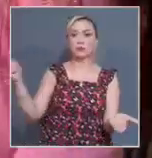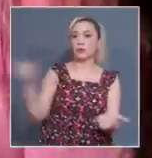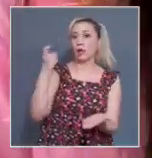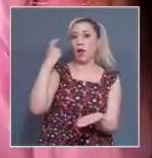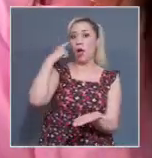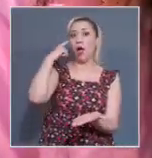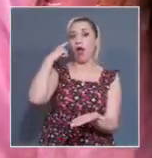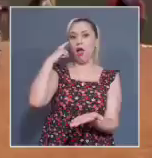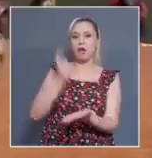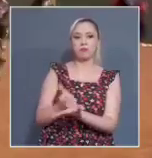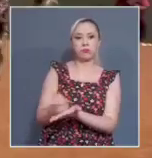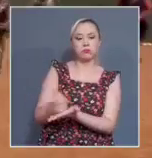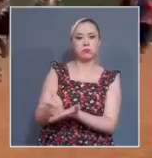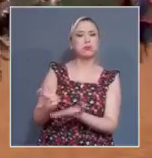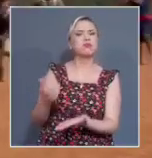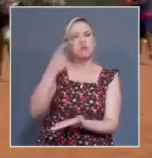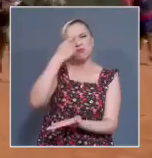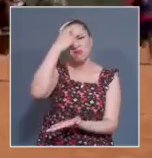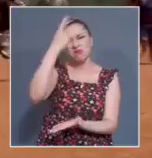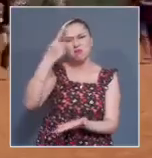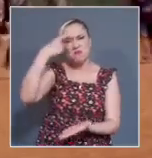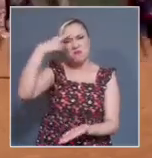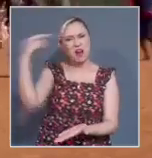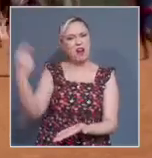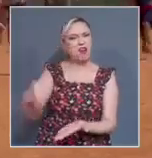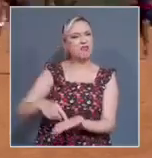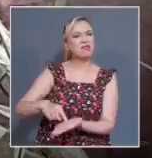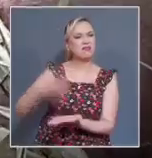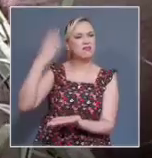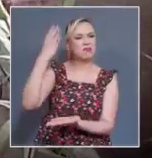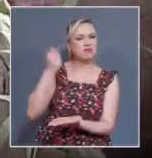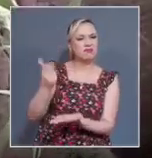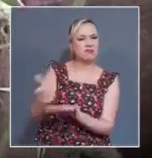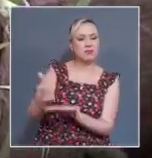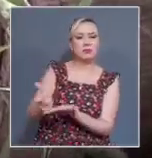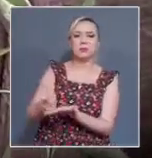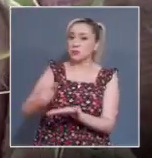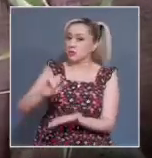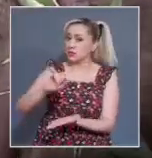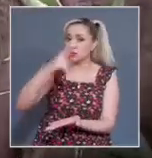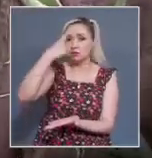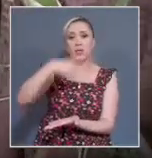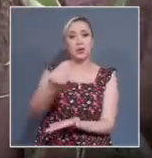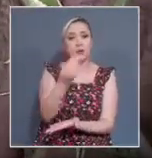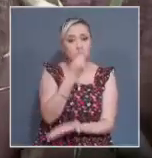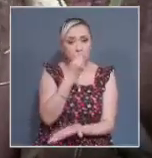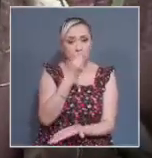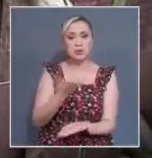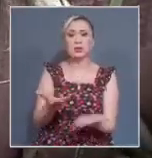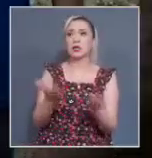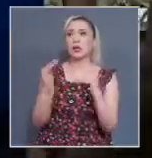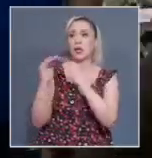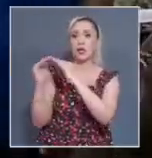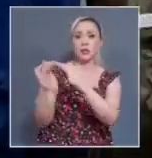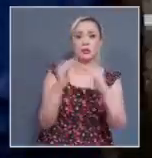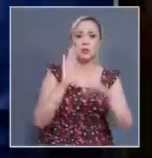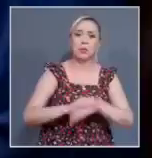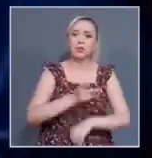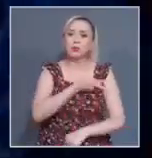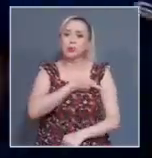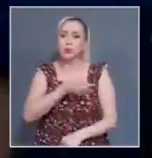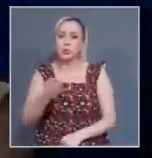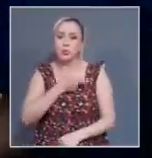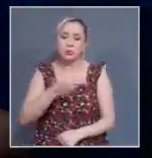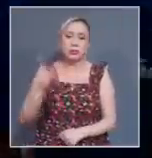fue creado con el propósito de garantizar el derecho al mínimo vital y a la igualdad de los hogares en condición de pobreza o vulnerabilidad